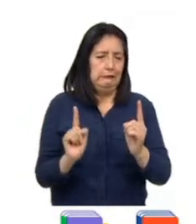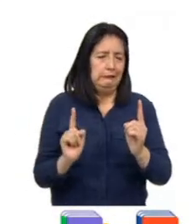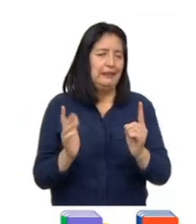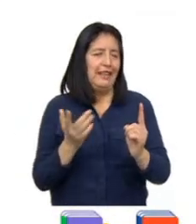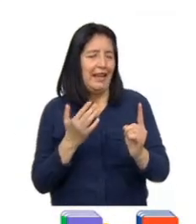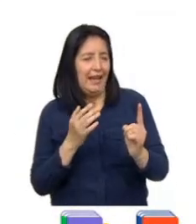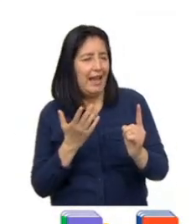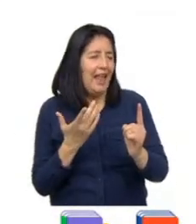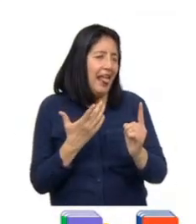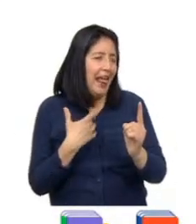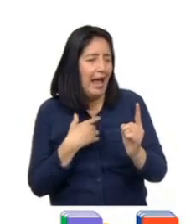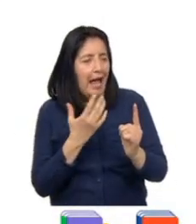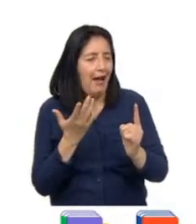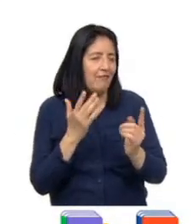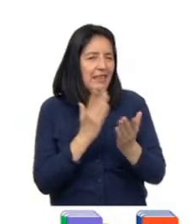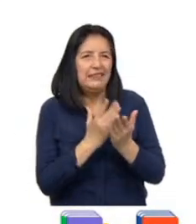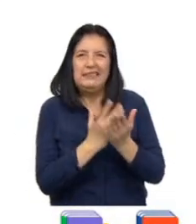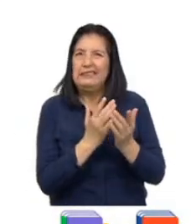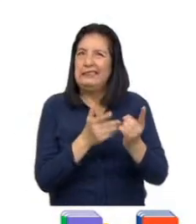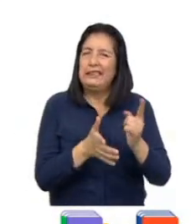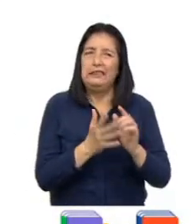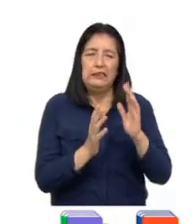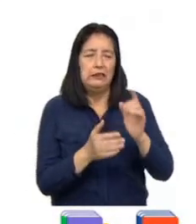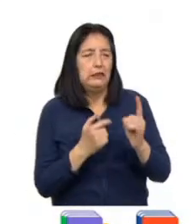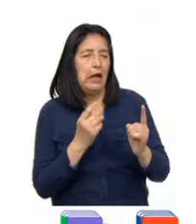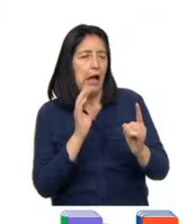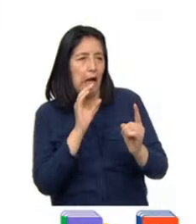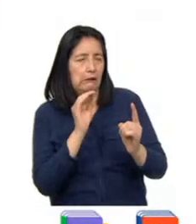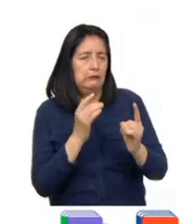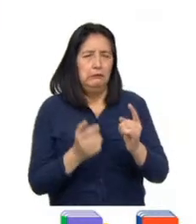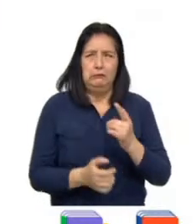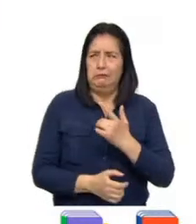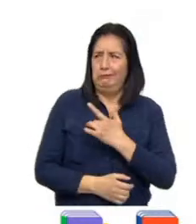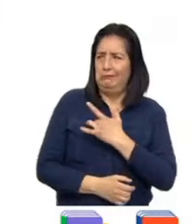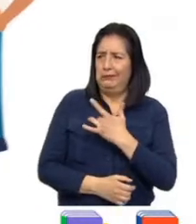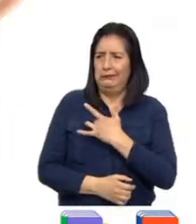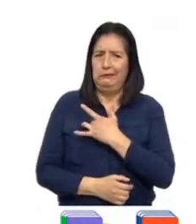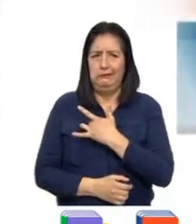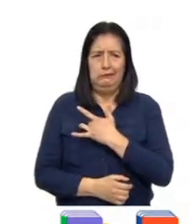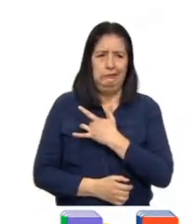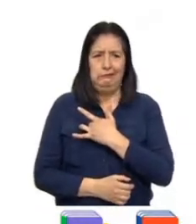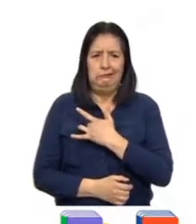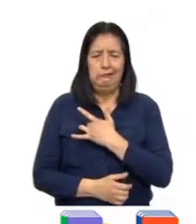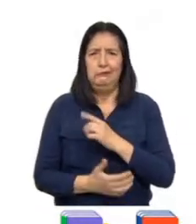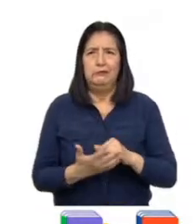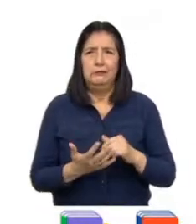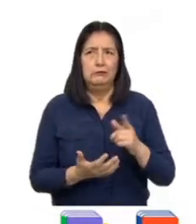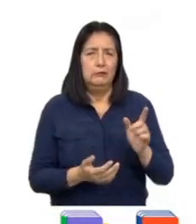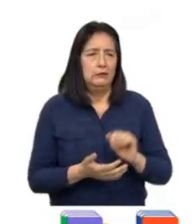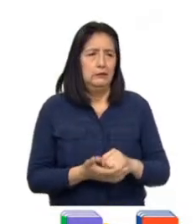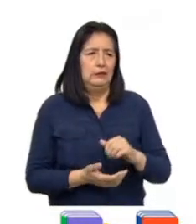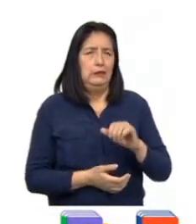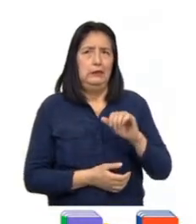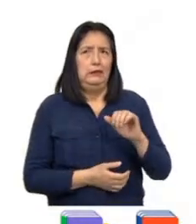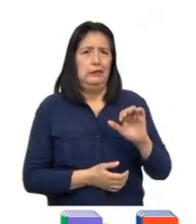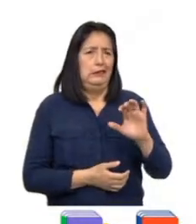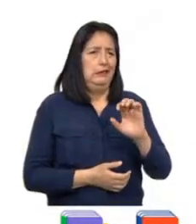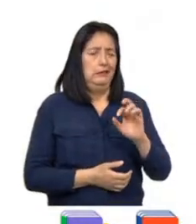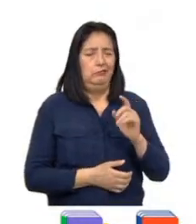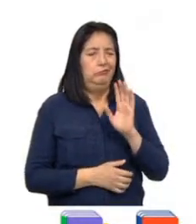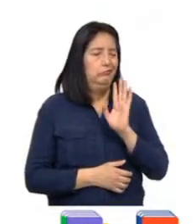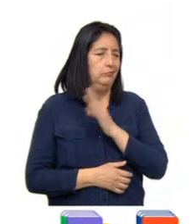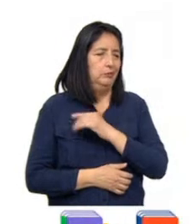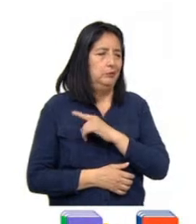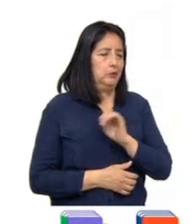demasiada confianza y haciéndole comentarios que la hacían sentir incómoda. Al inicio, Clara no le hacía caso,